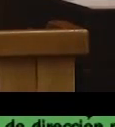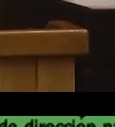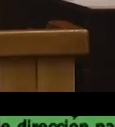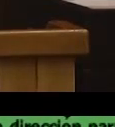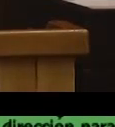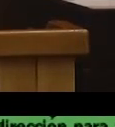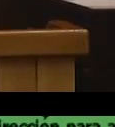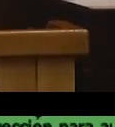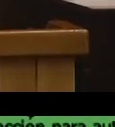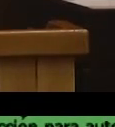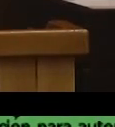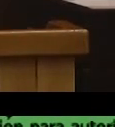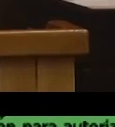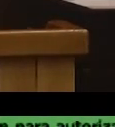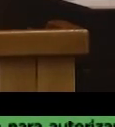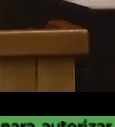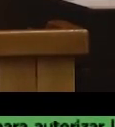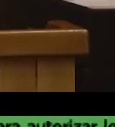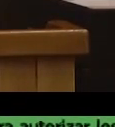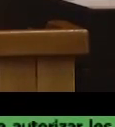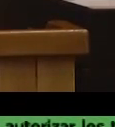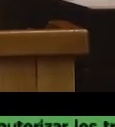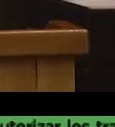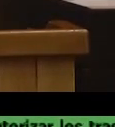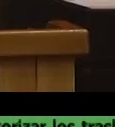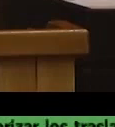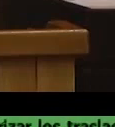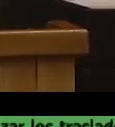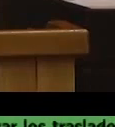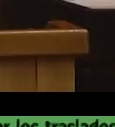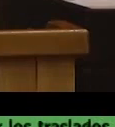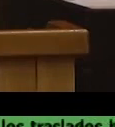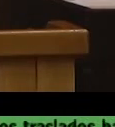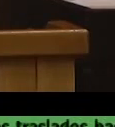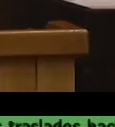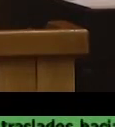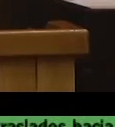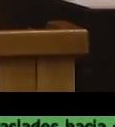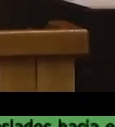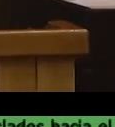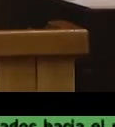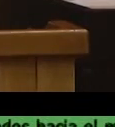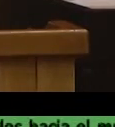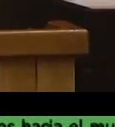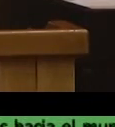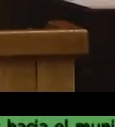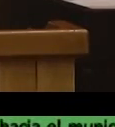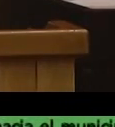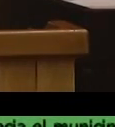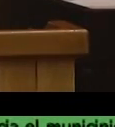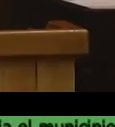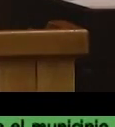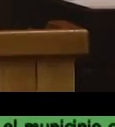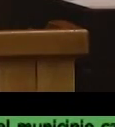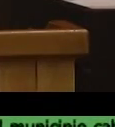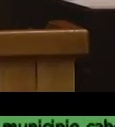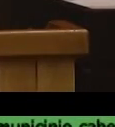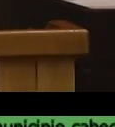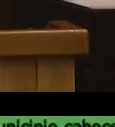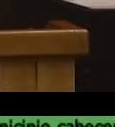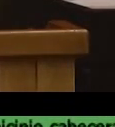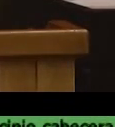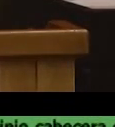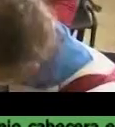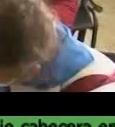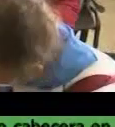la voluntad política del partido y del gobierno y la extraordinaria fortaleza de un pueblo experto en resistir